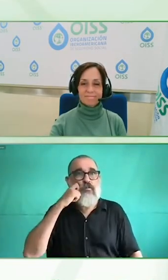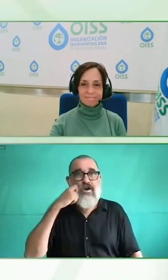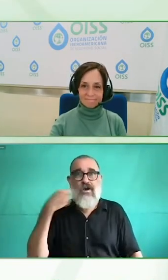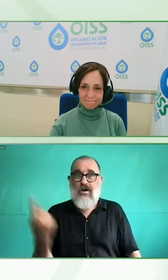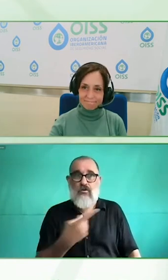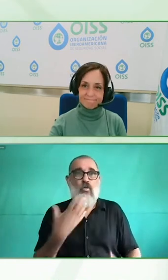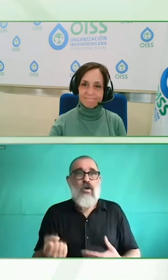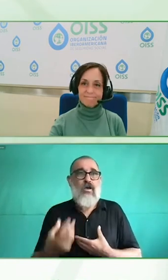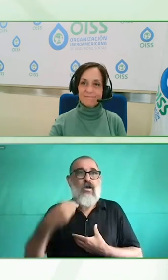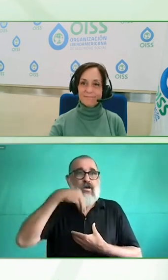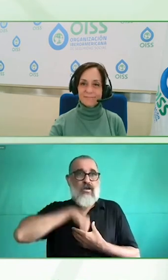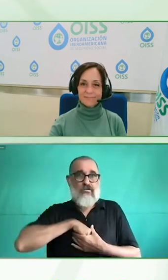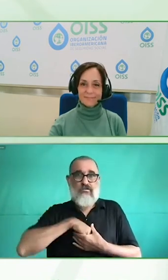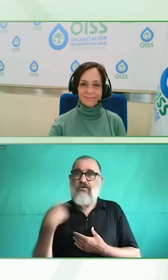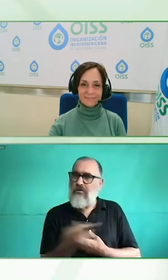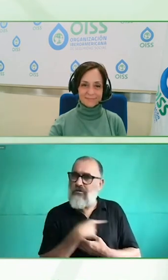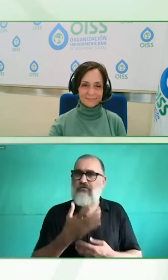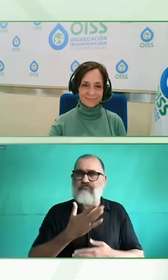gracias